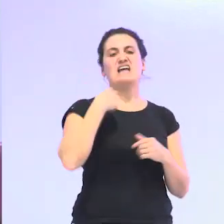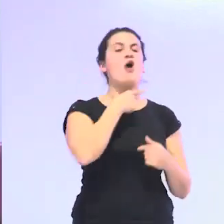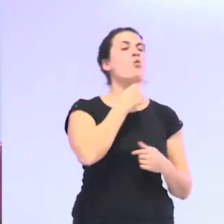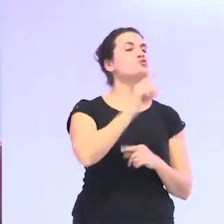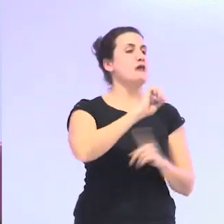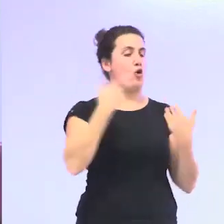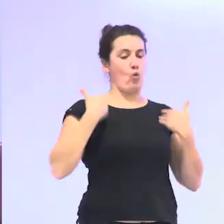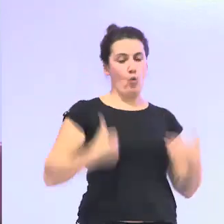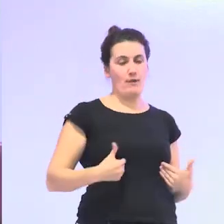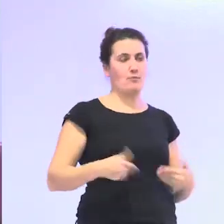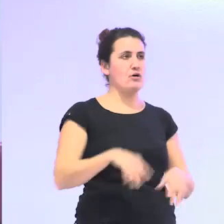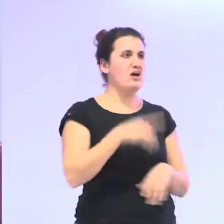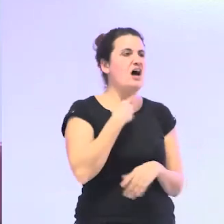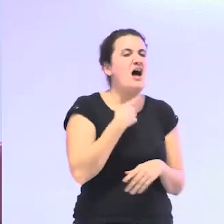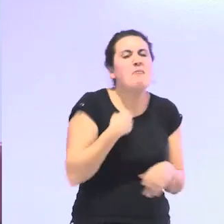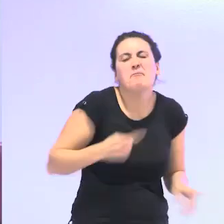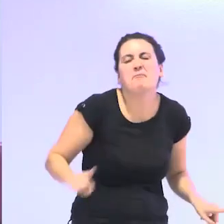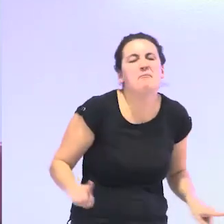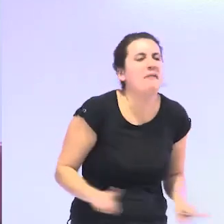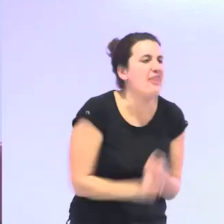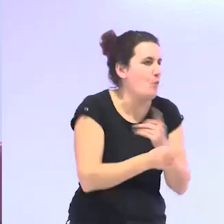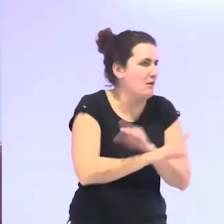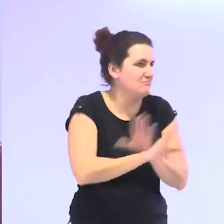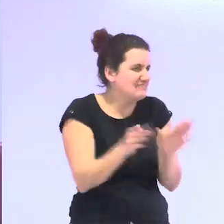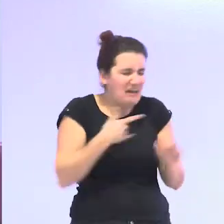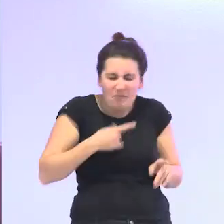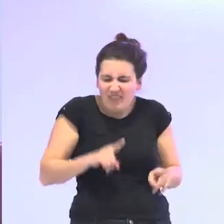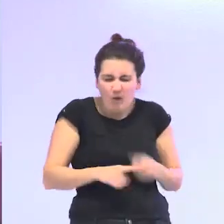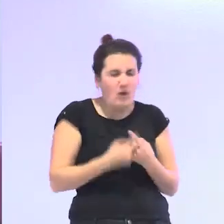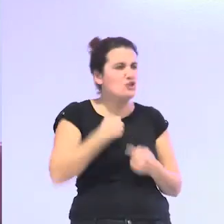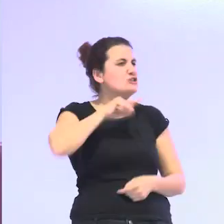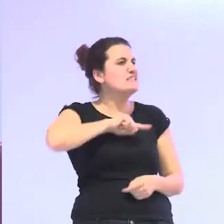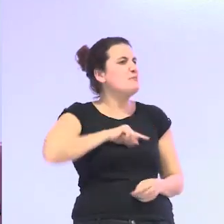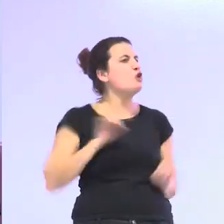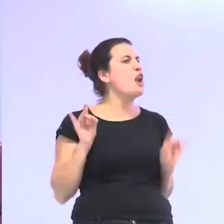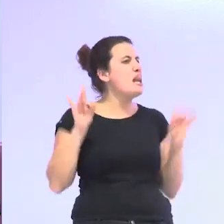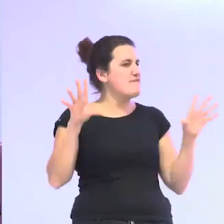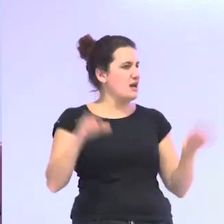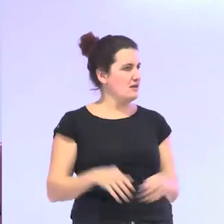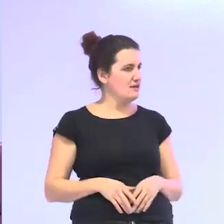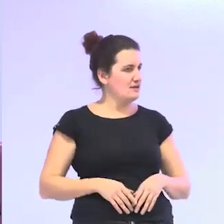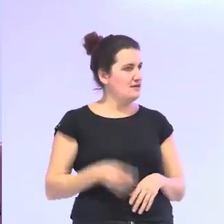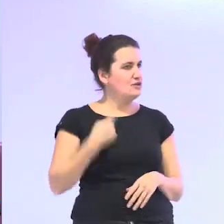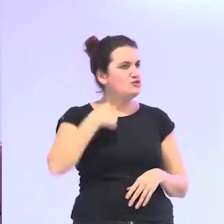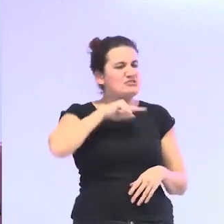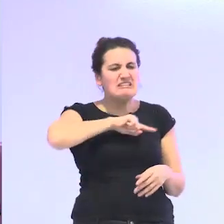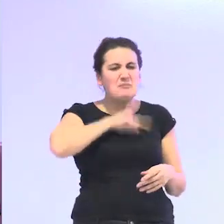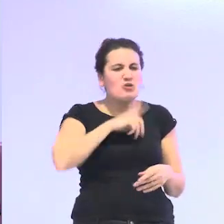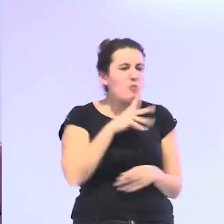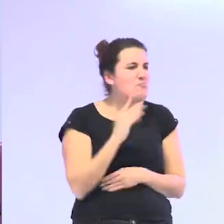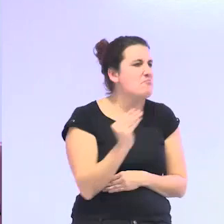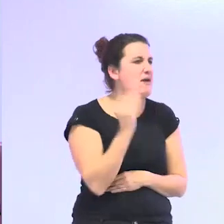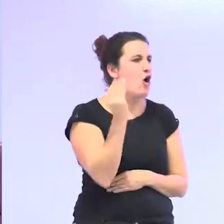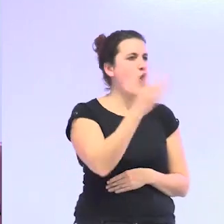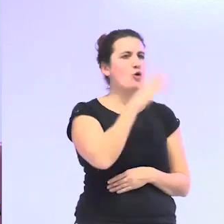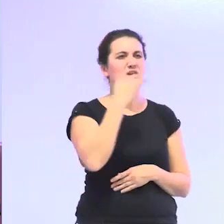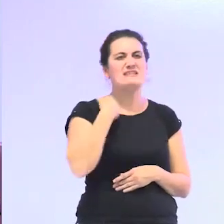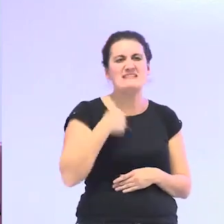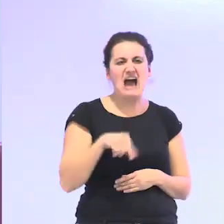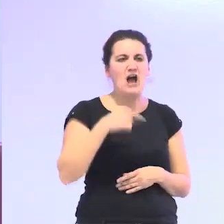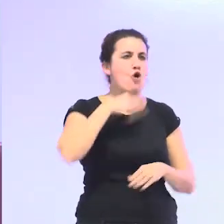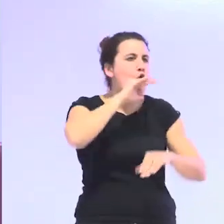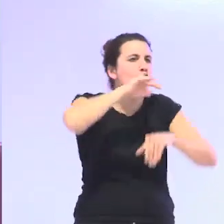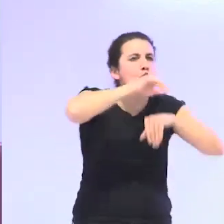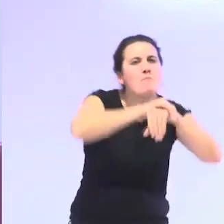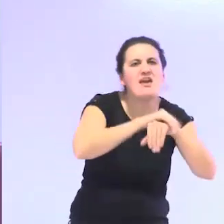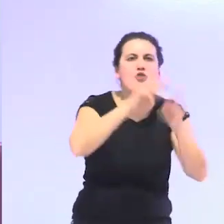les gusta pero es que me importa un pimiento es que me siento más libre y me siento más mejor porque ya no tengo que cumplir